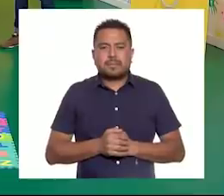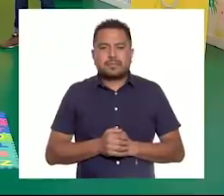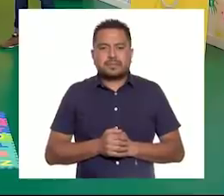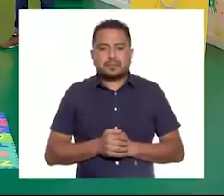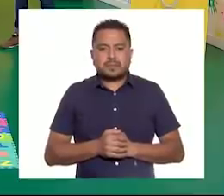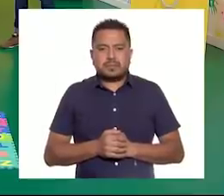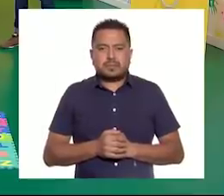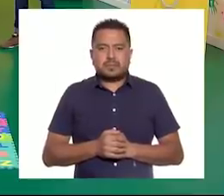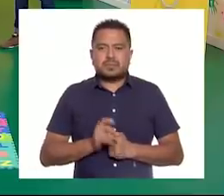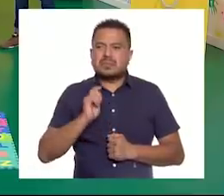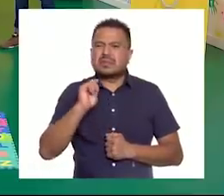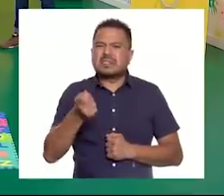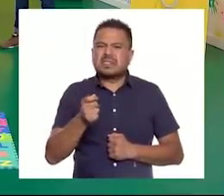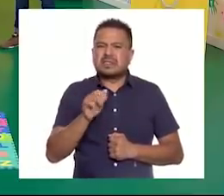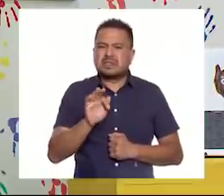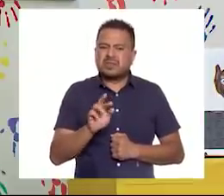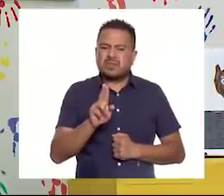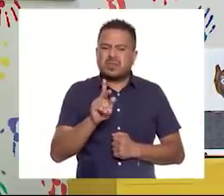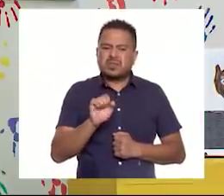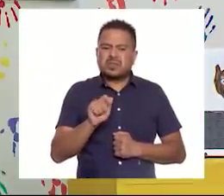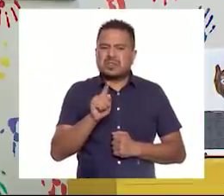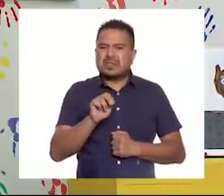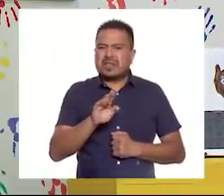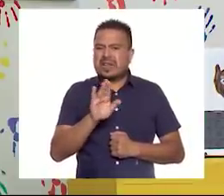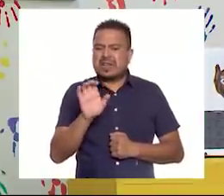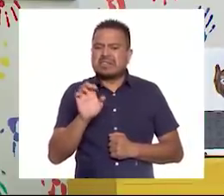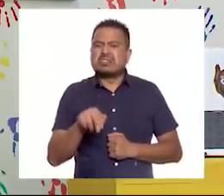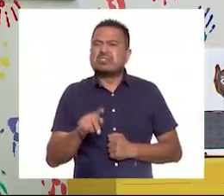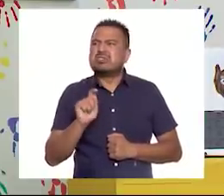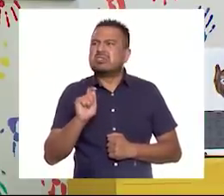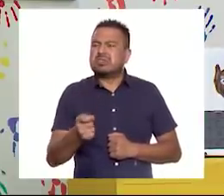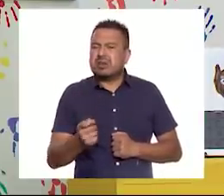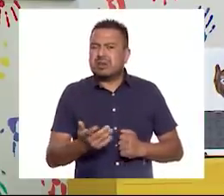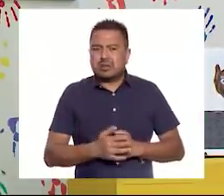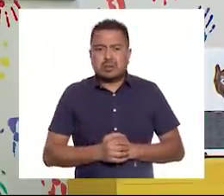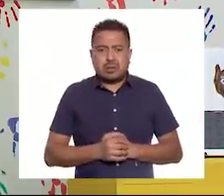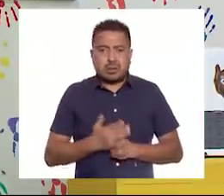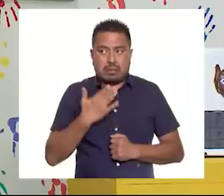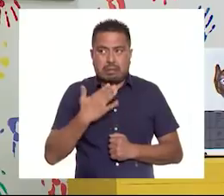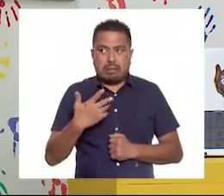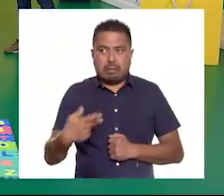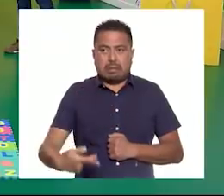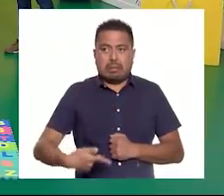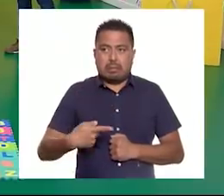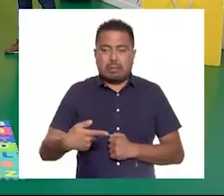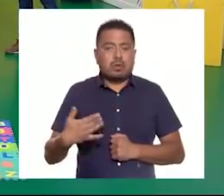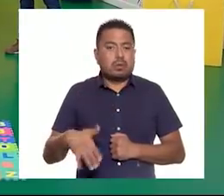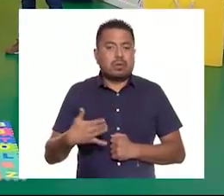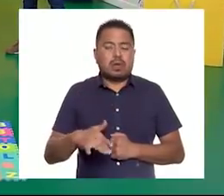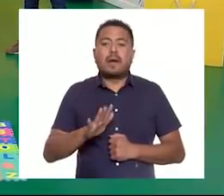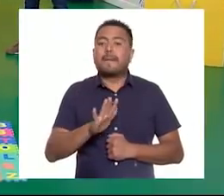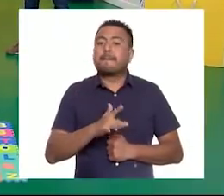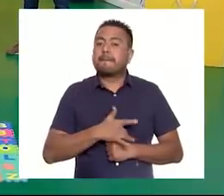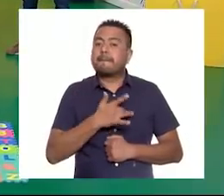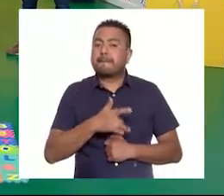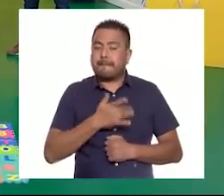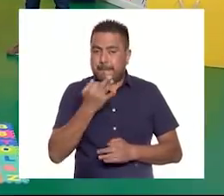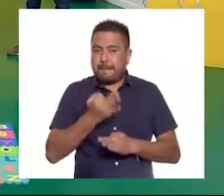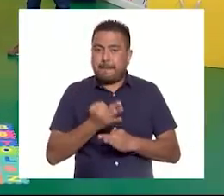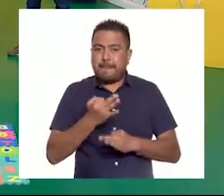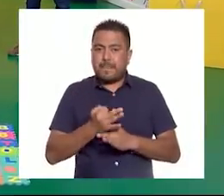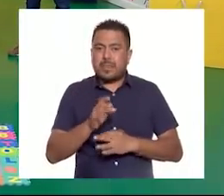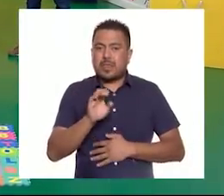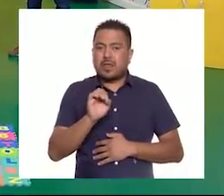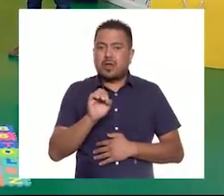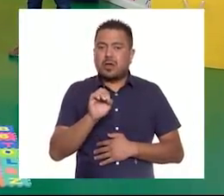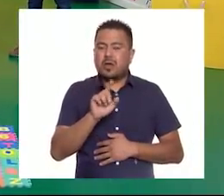¿Qué es la frustración? Ah, buena pregunta. ¿Qué les parece si Olim